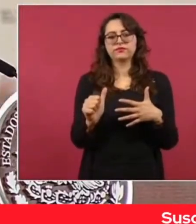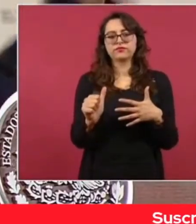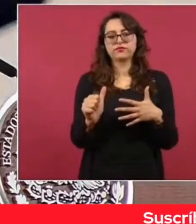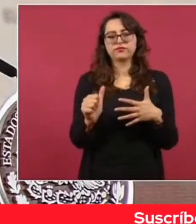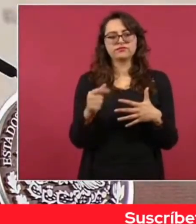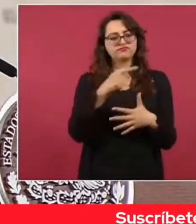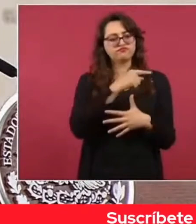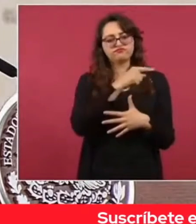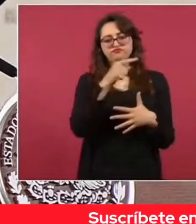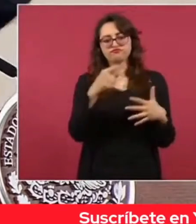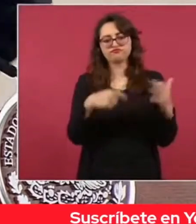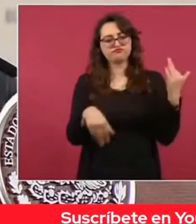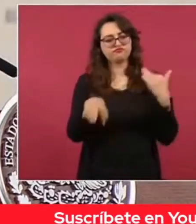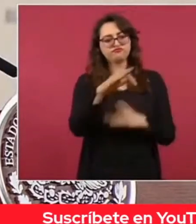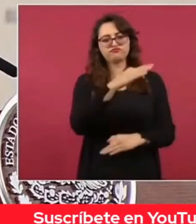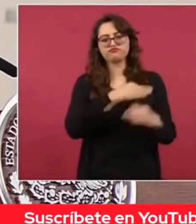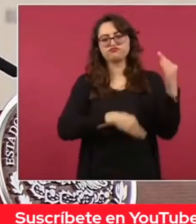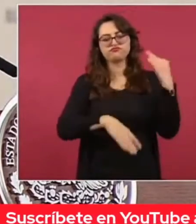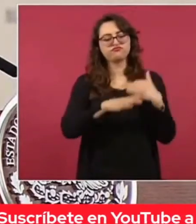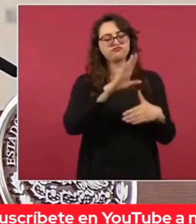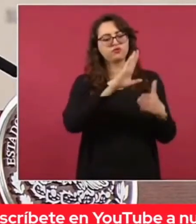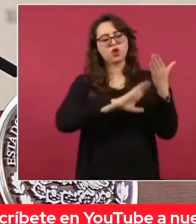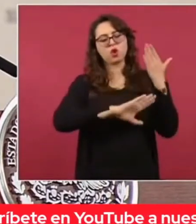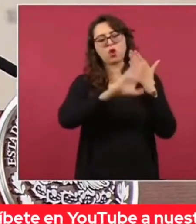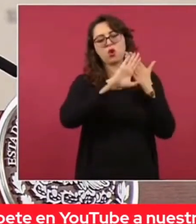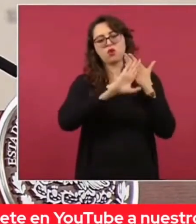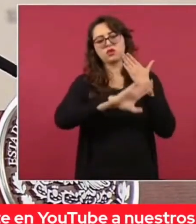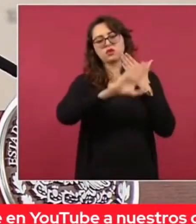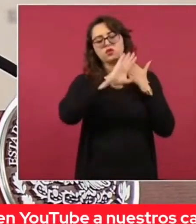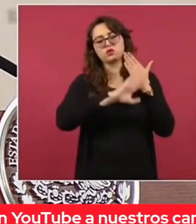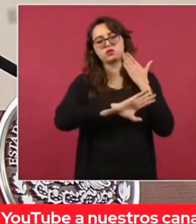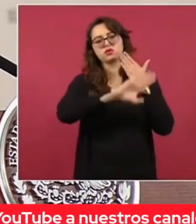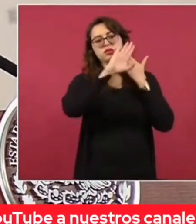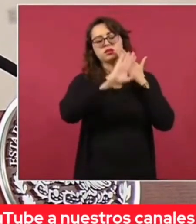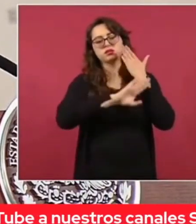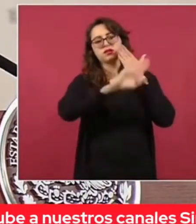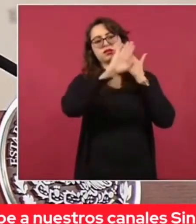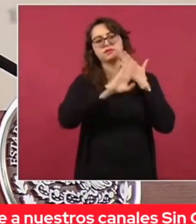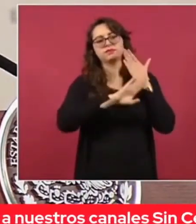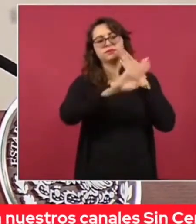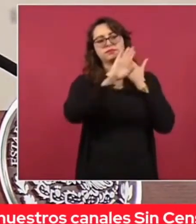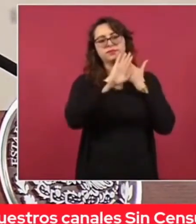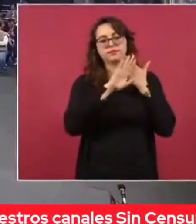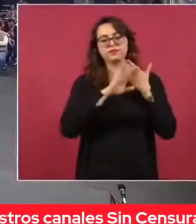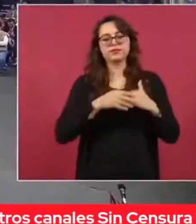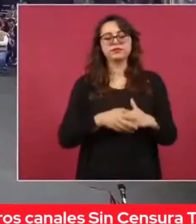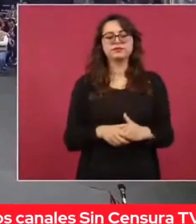Todos, todos, todos, todos, todos. En contra. Ya